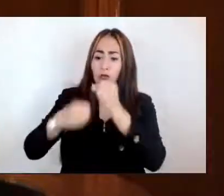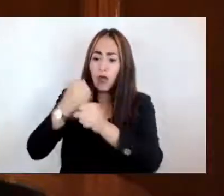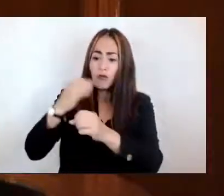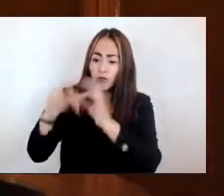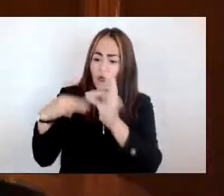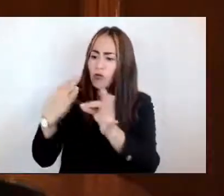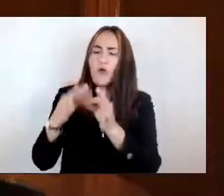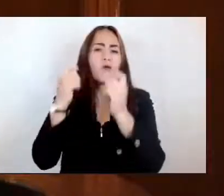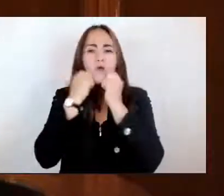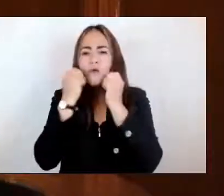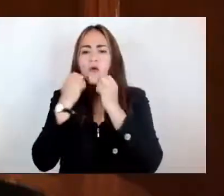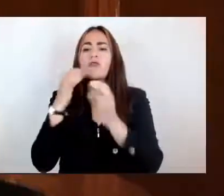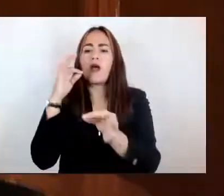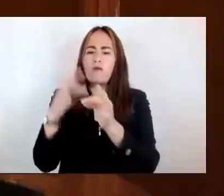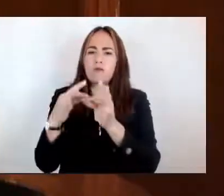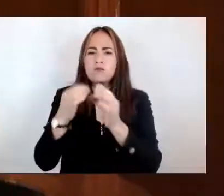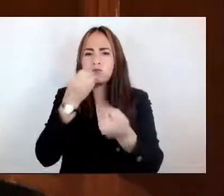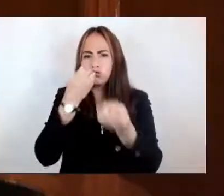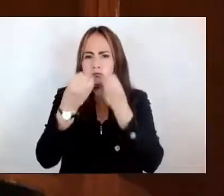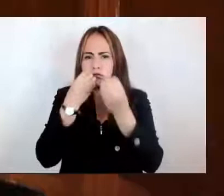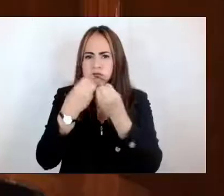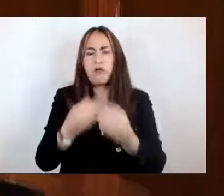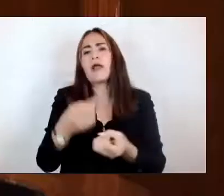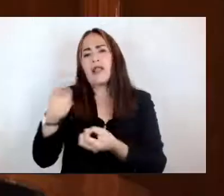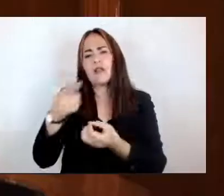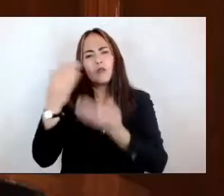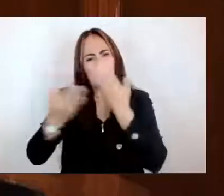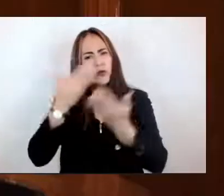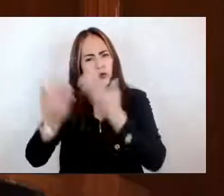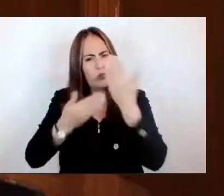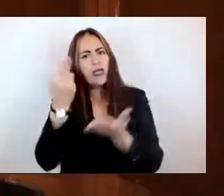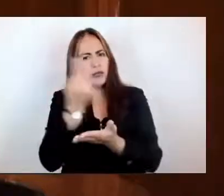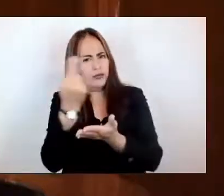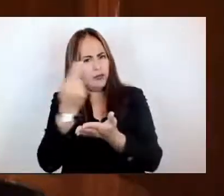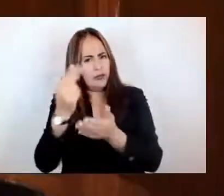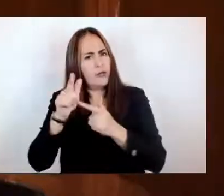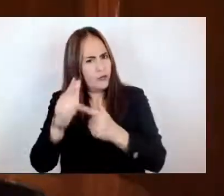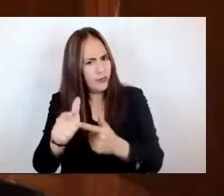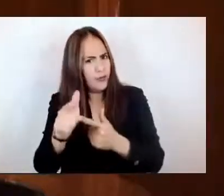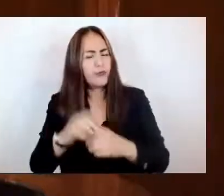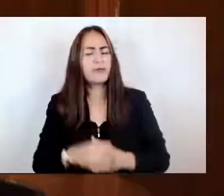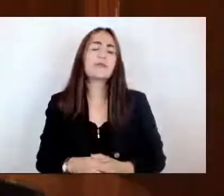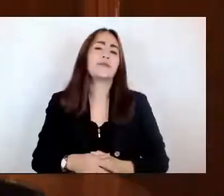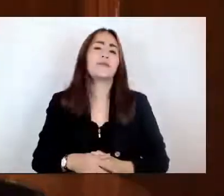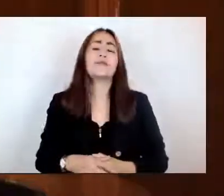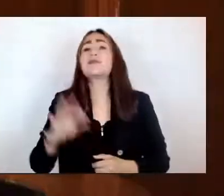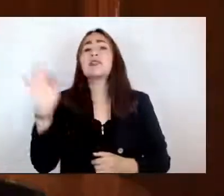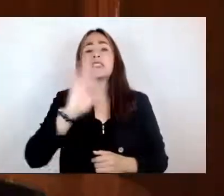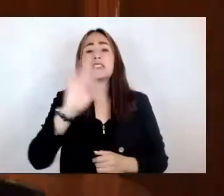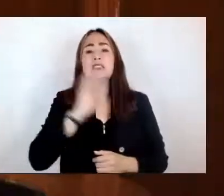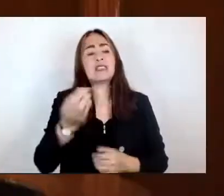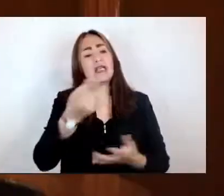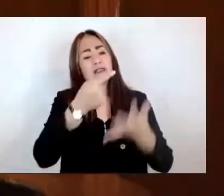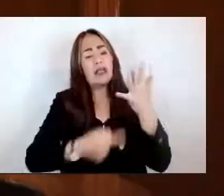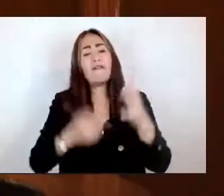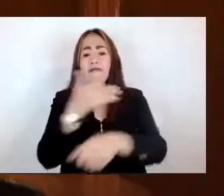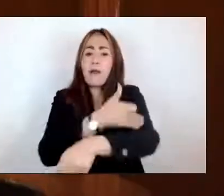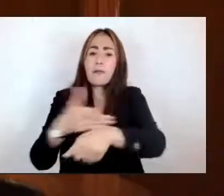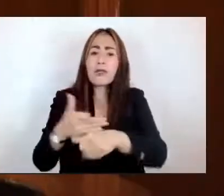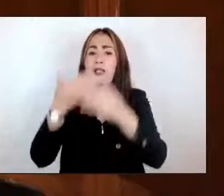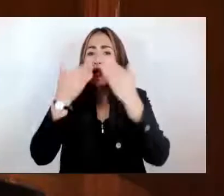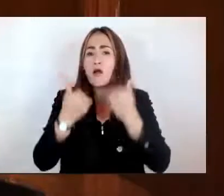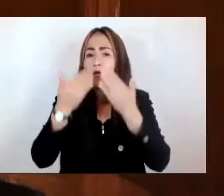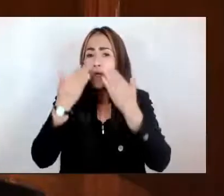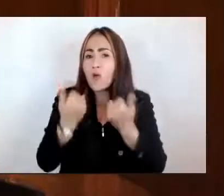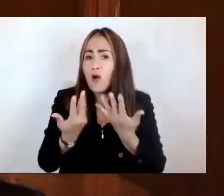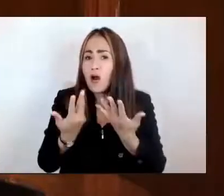que sigan estudiando y de ahí la propuesta, para que a los que no cuentan con ese apoyo parental, el